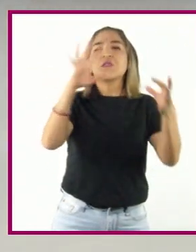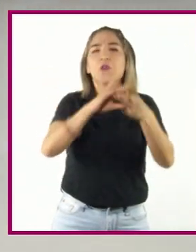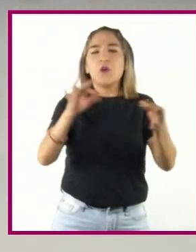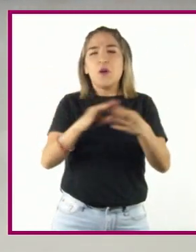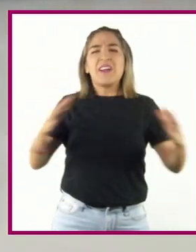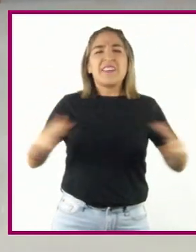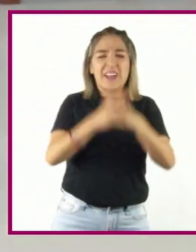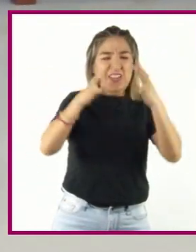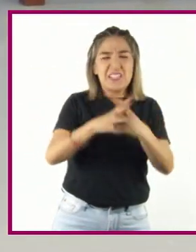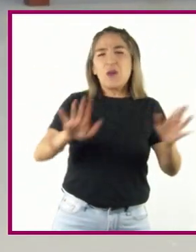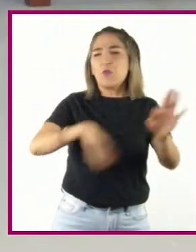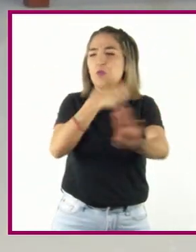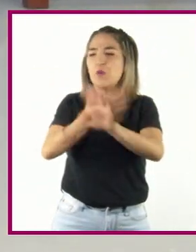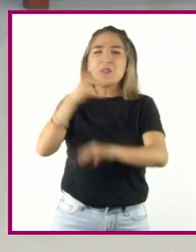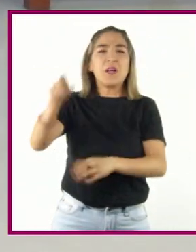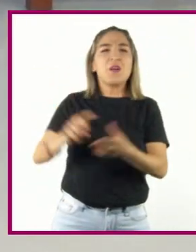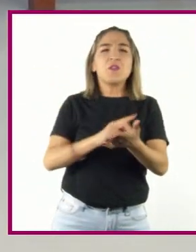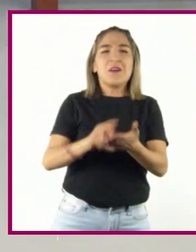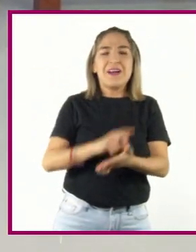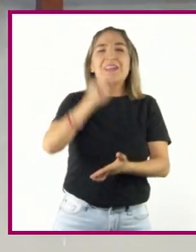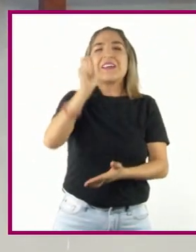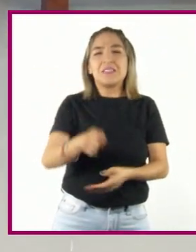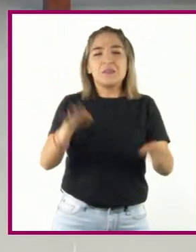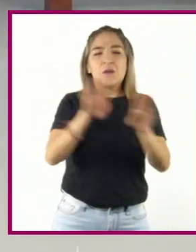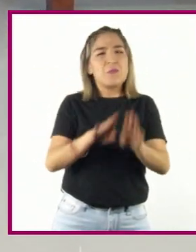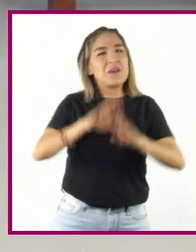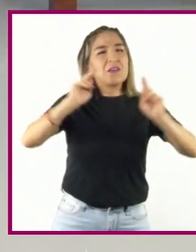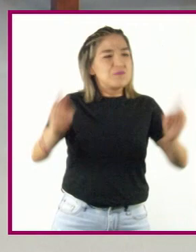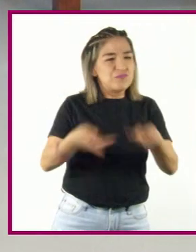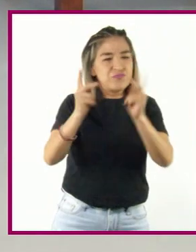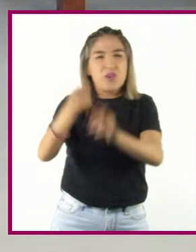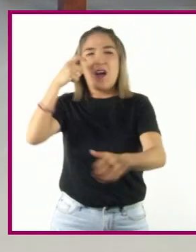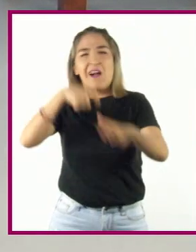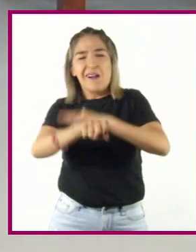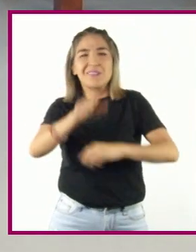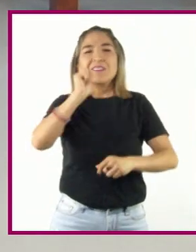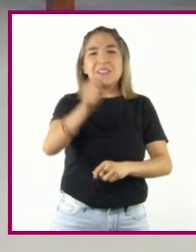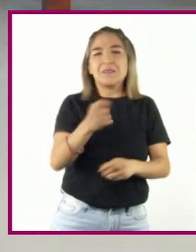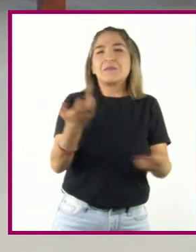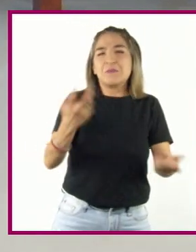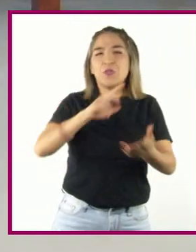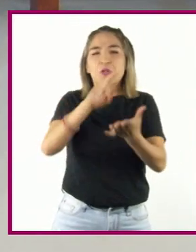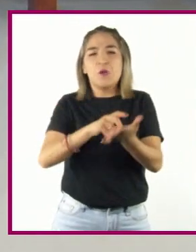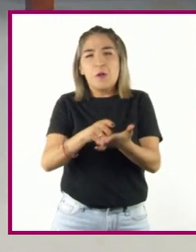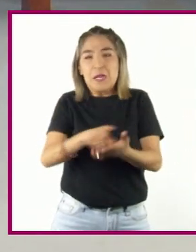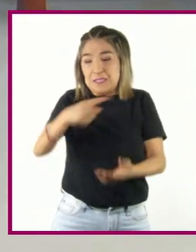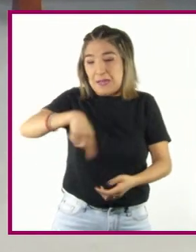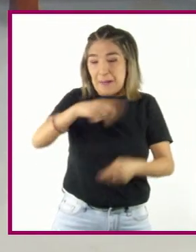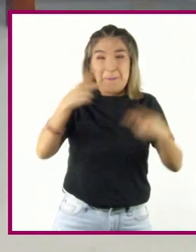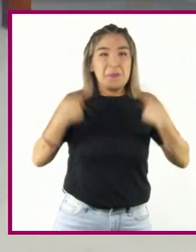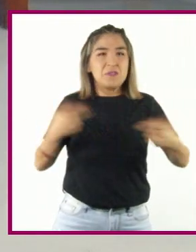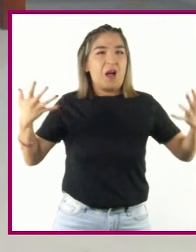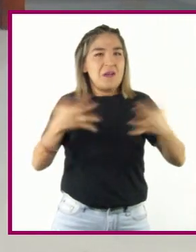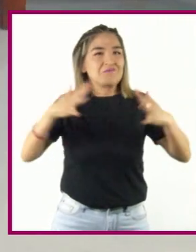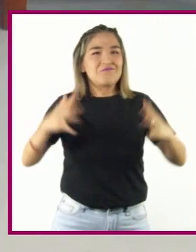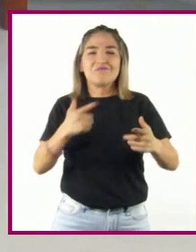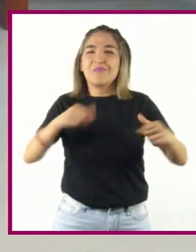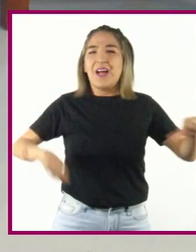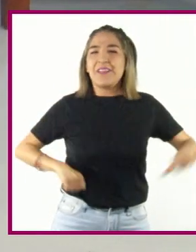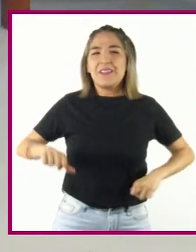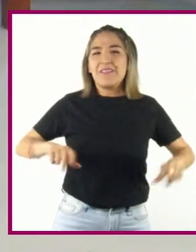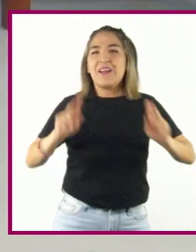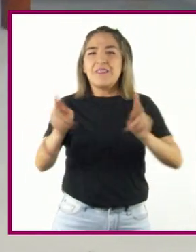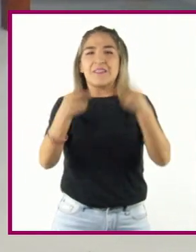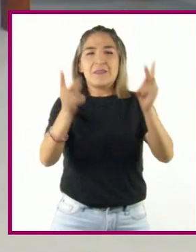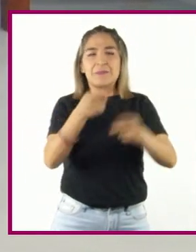doble sentido, como un combate ante la producción y tráfico de drogas, como contra los que se dedicaban a estas actividades. Este tipo